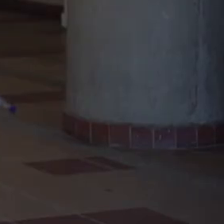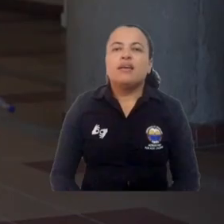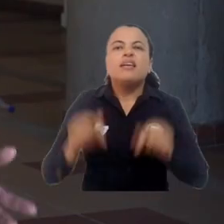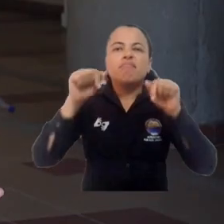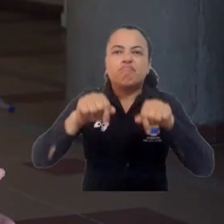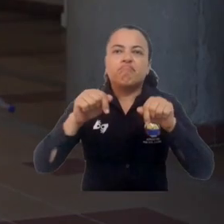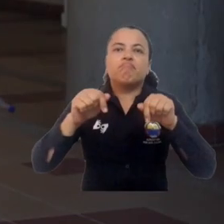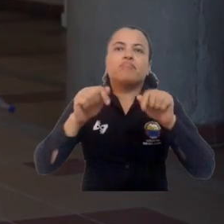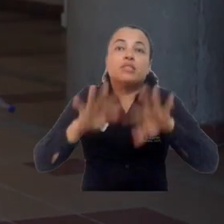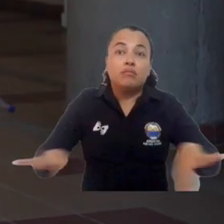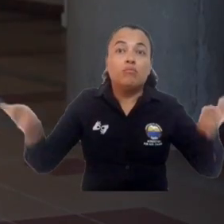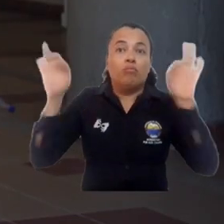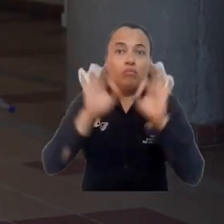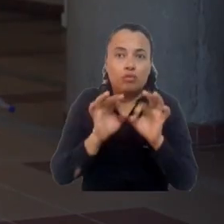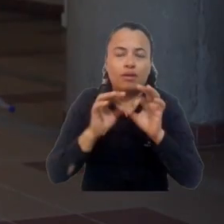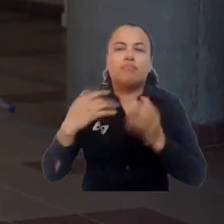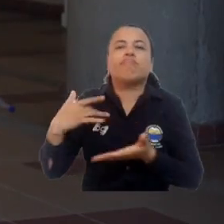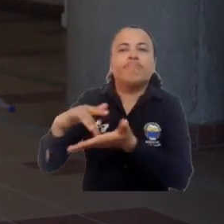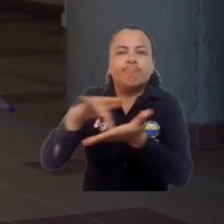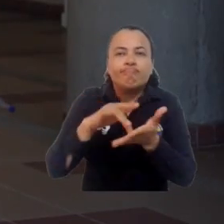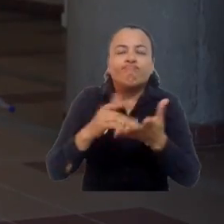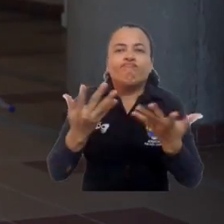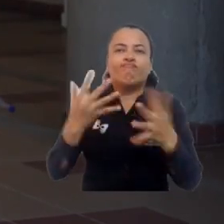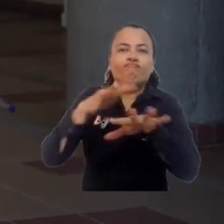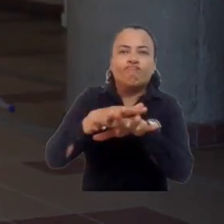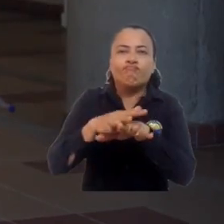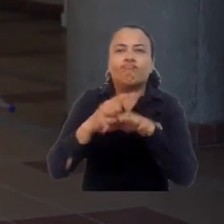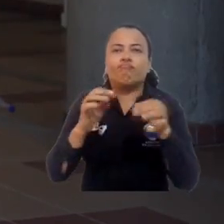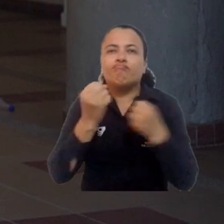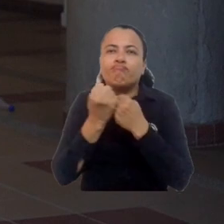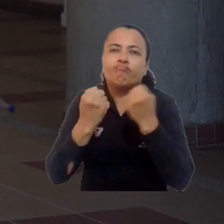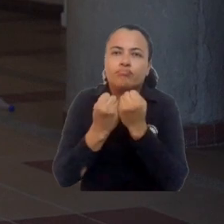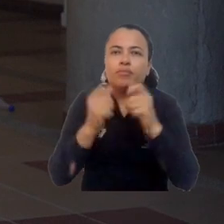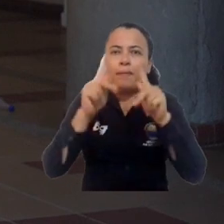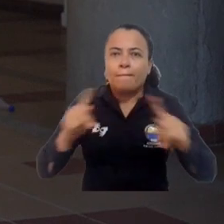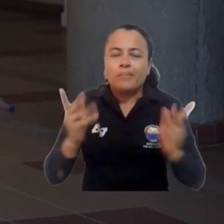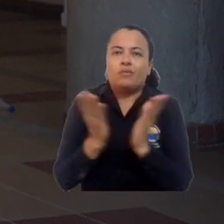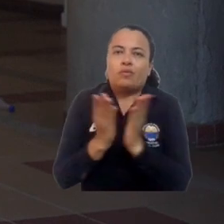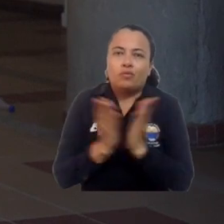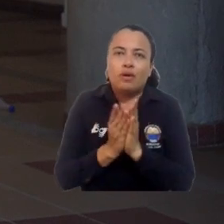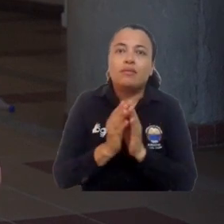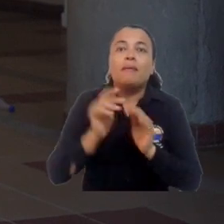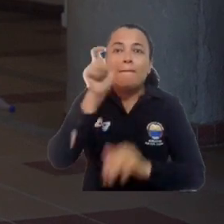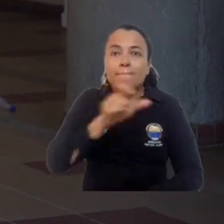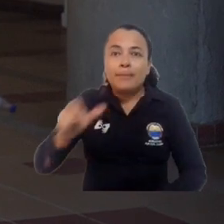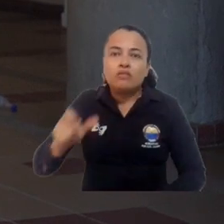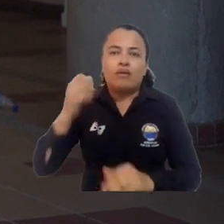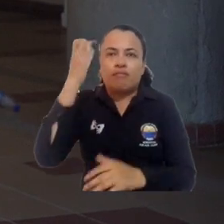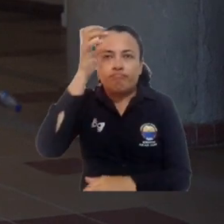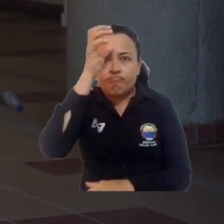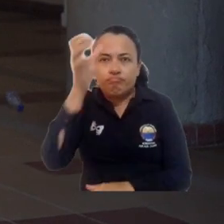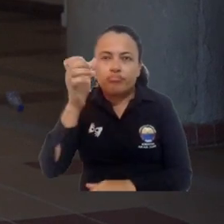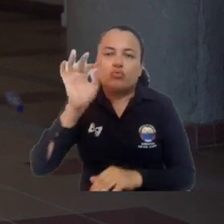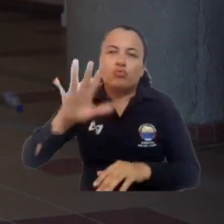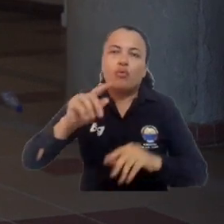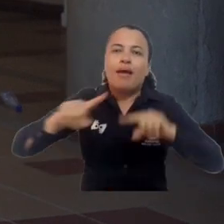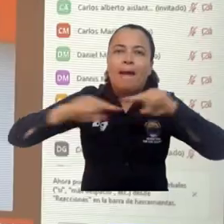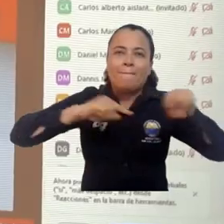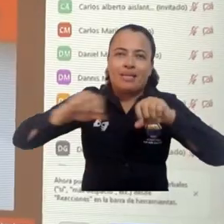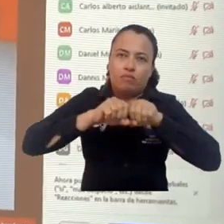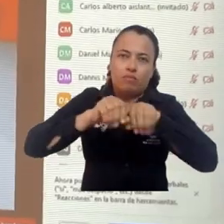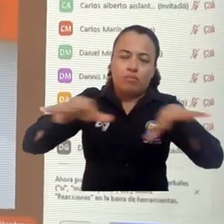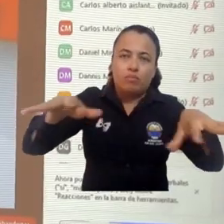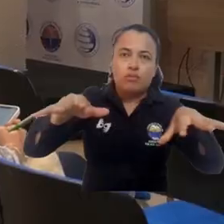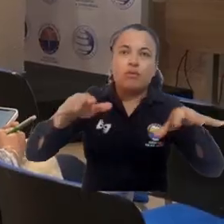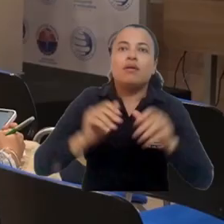Estos espacios son importantes porque nos integran a nosotros como estudiantes con personas capacitadas en Administración Pública.